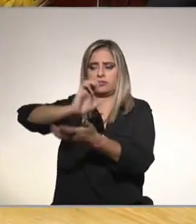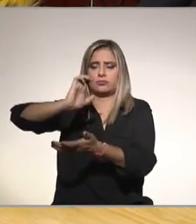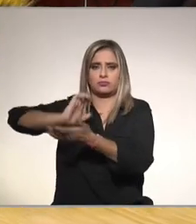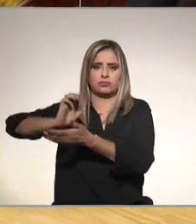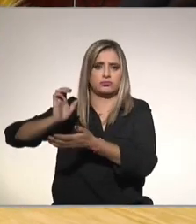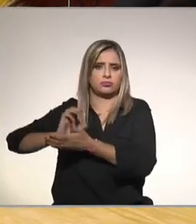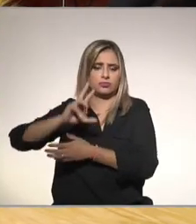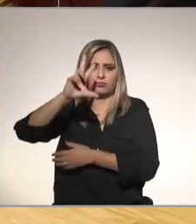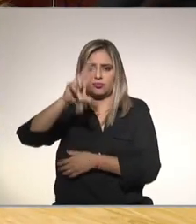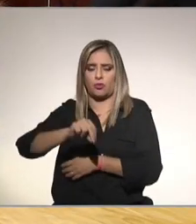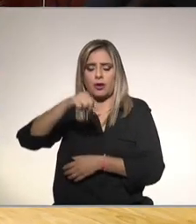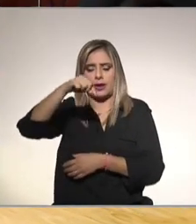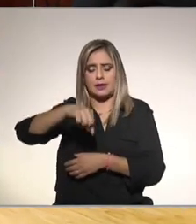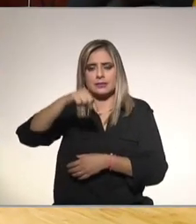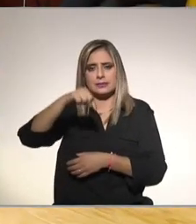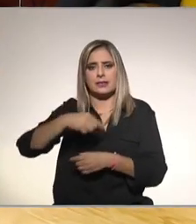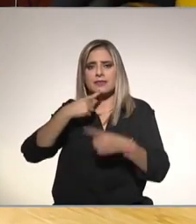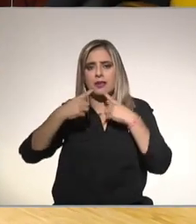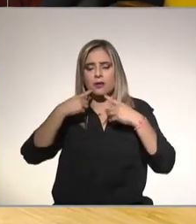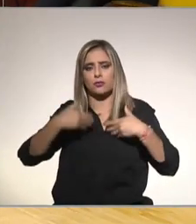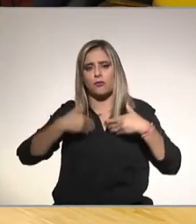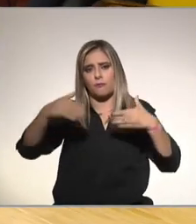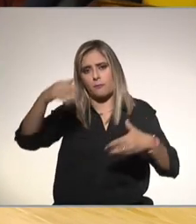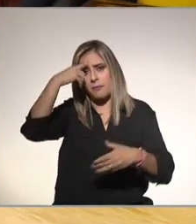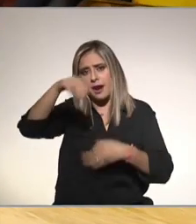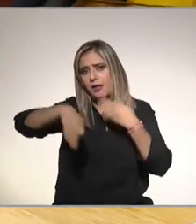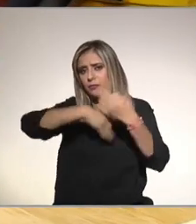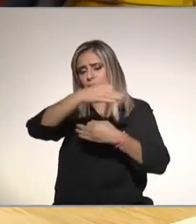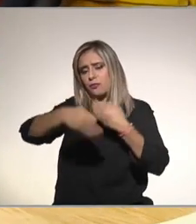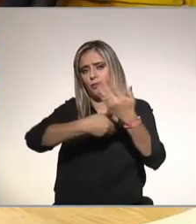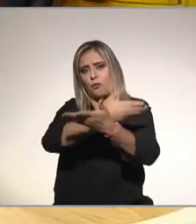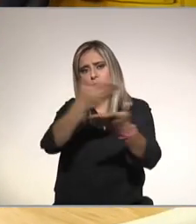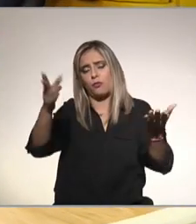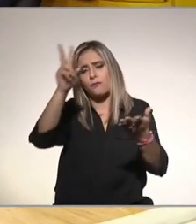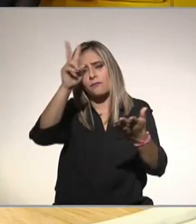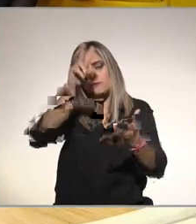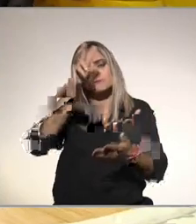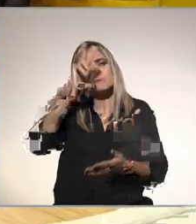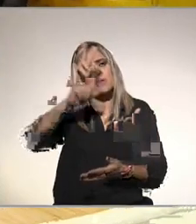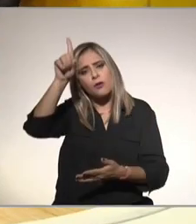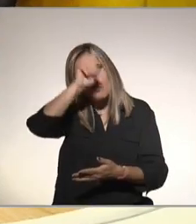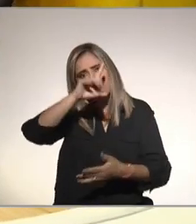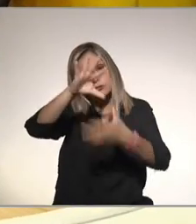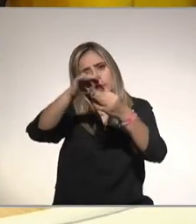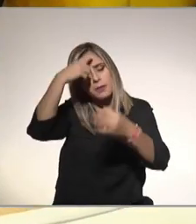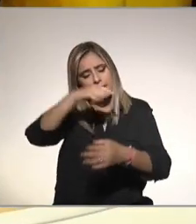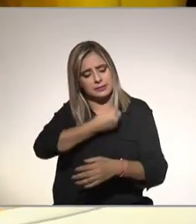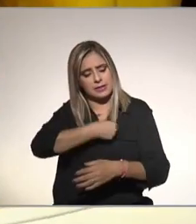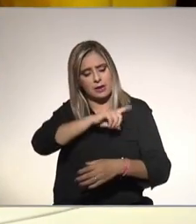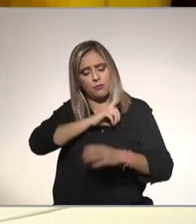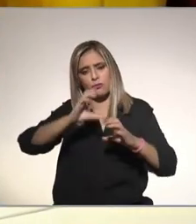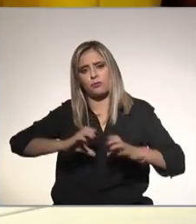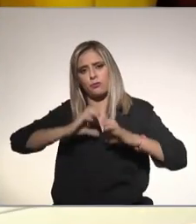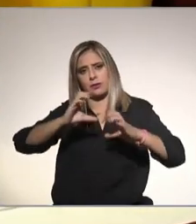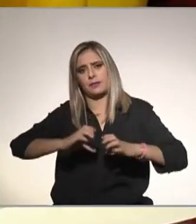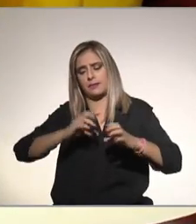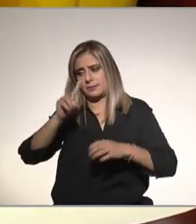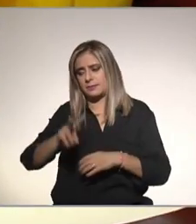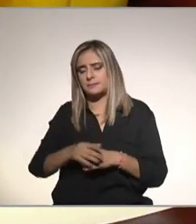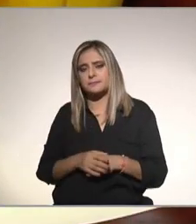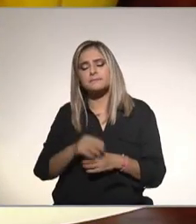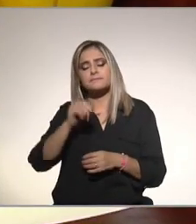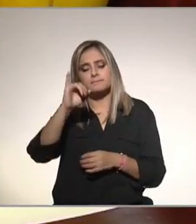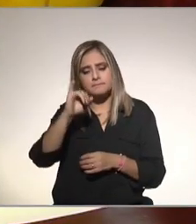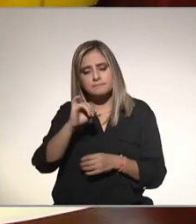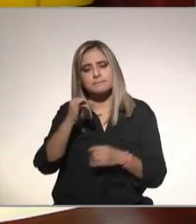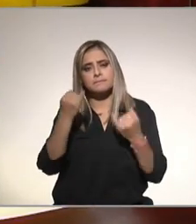nadie este programa es para todos y es bien importante que lo sepas lo decimos desde un punto de vista de salud verdad Citlaly totalmente Pepe aunque también